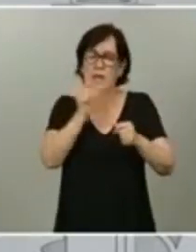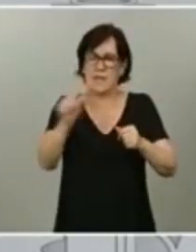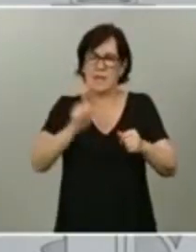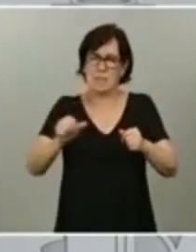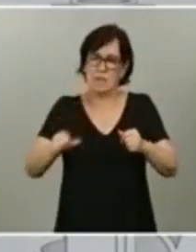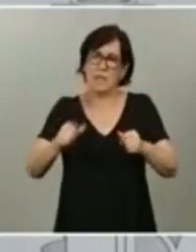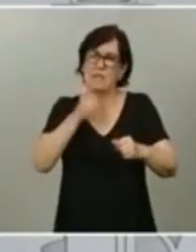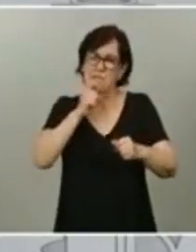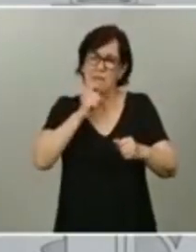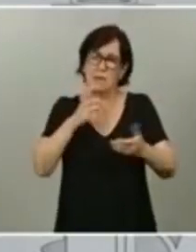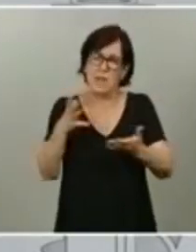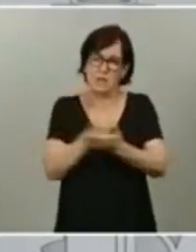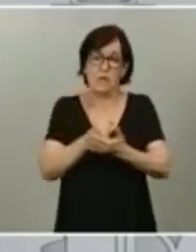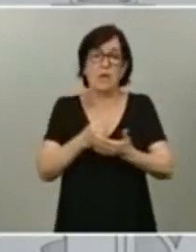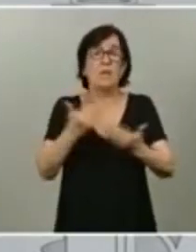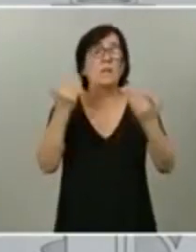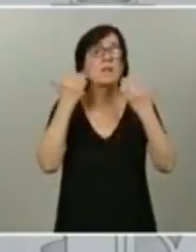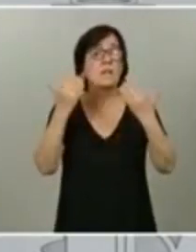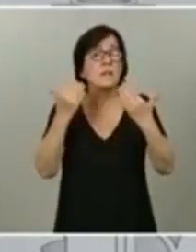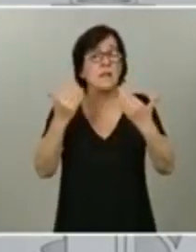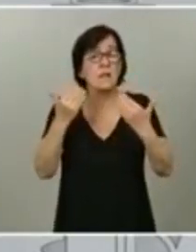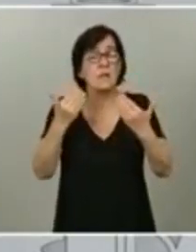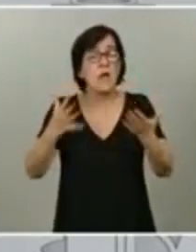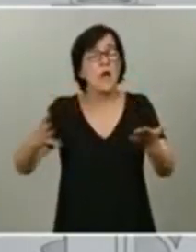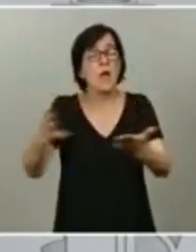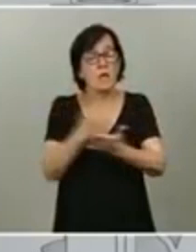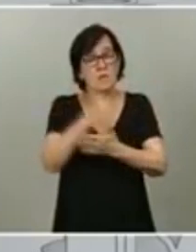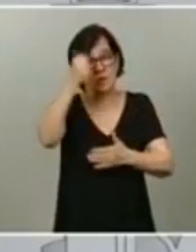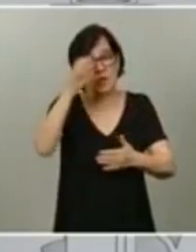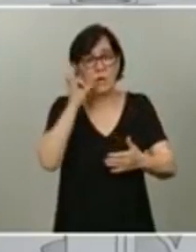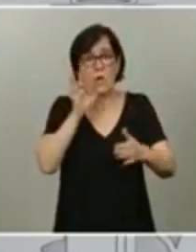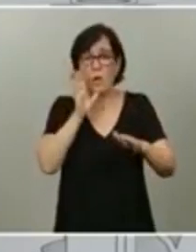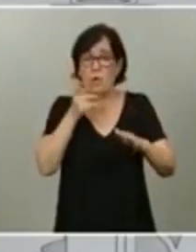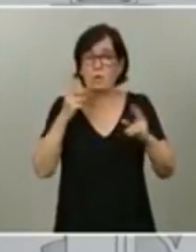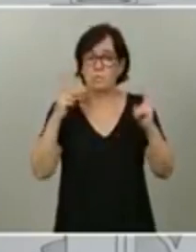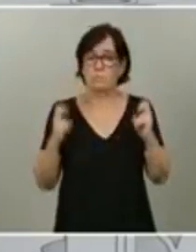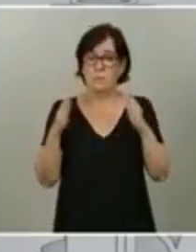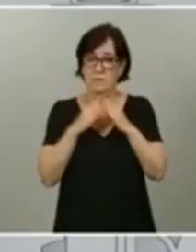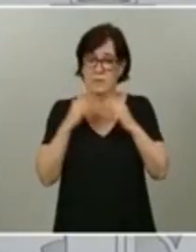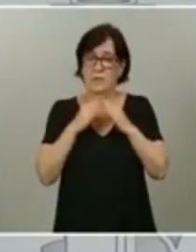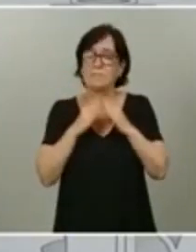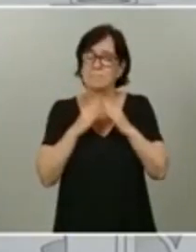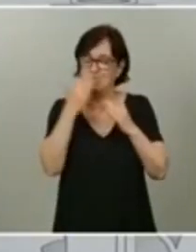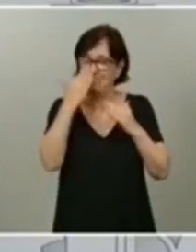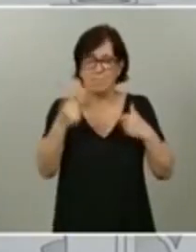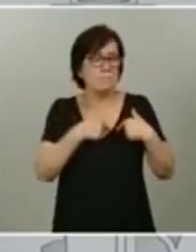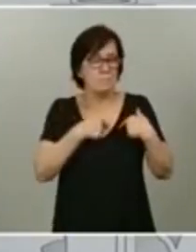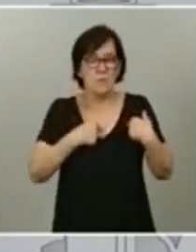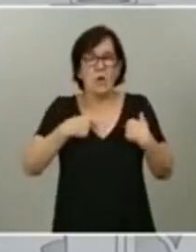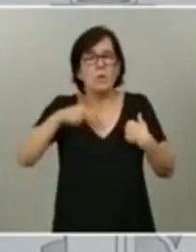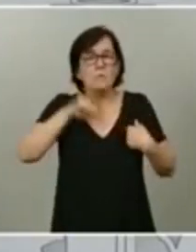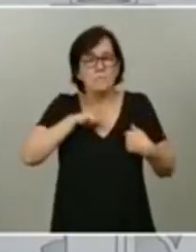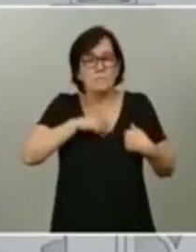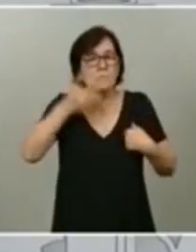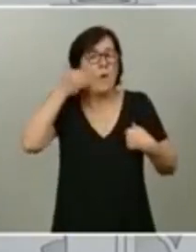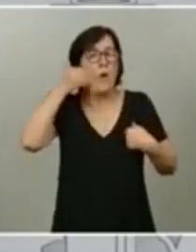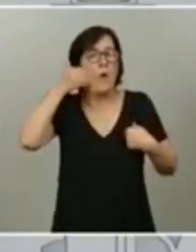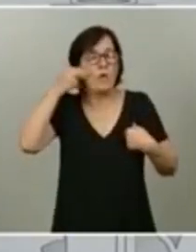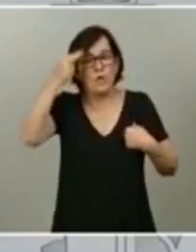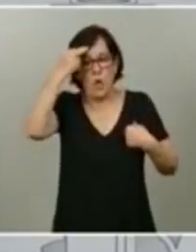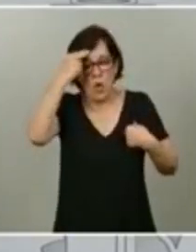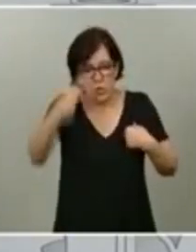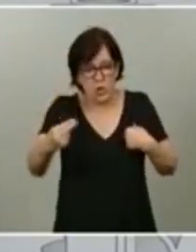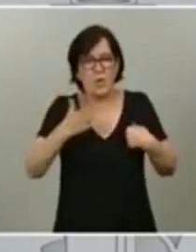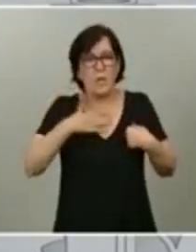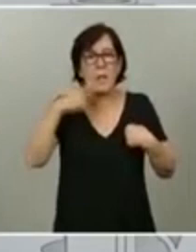Gracias, en consecuencia, a todos y a todas por quedarse en casa, de corazón. Es un orgullo, un honor, el ser el presidente